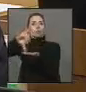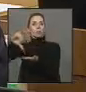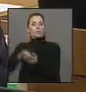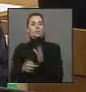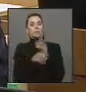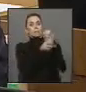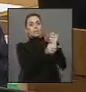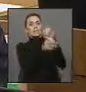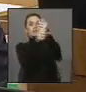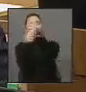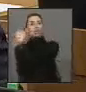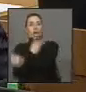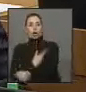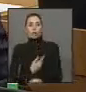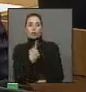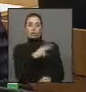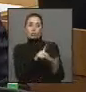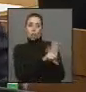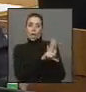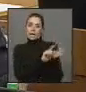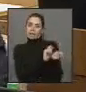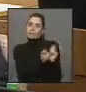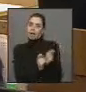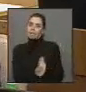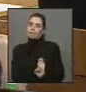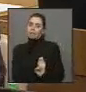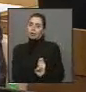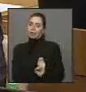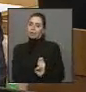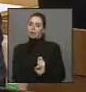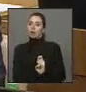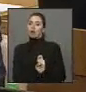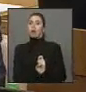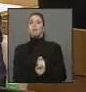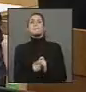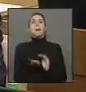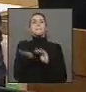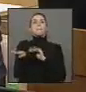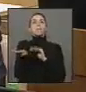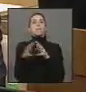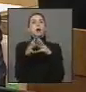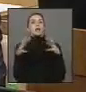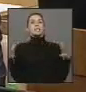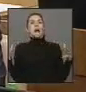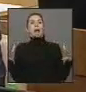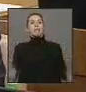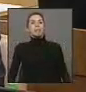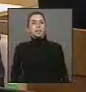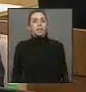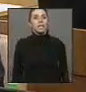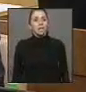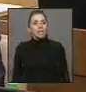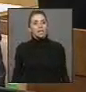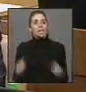presionando a los gobiernos para que adecúen sus normas, mejorando la posición, por cierto, de las grandes cadenas farmacéuticas.